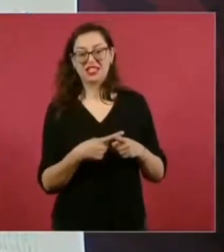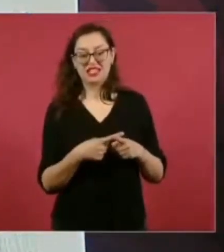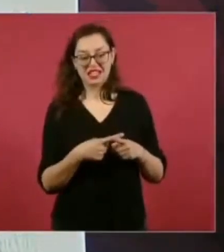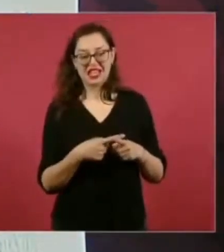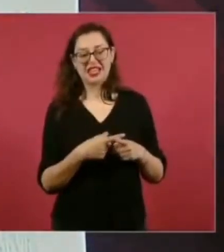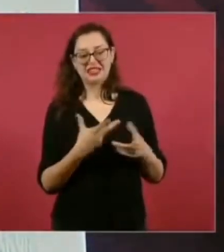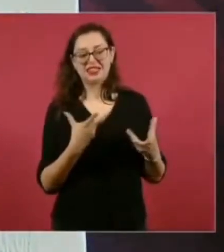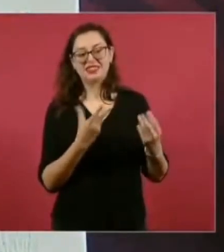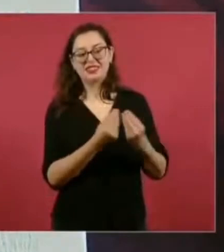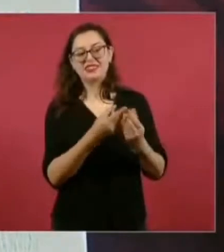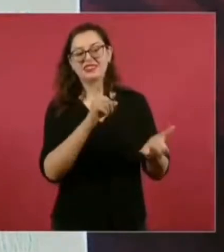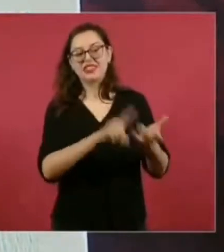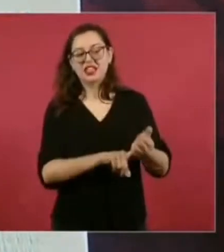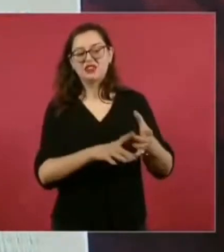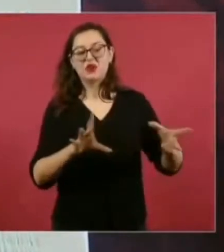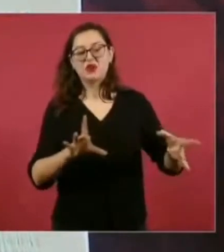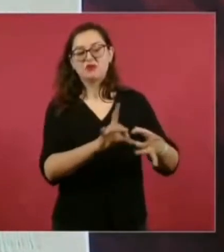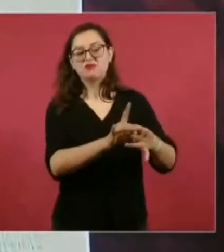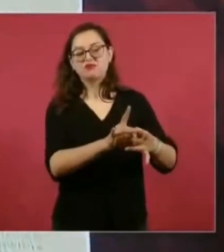medios de información.